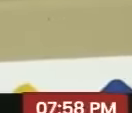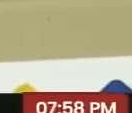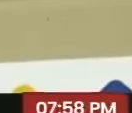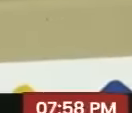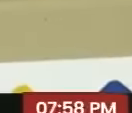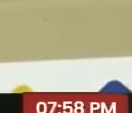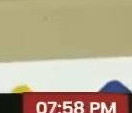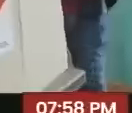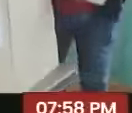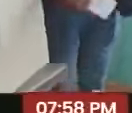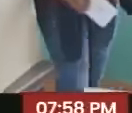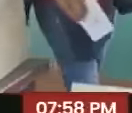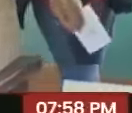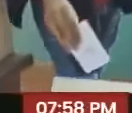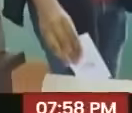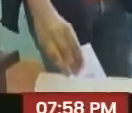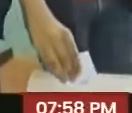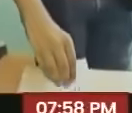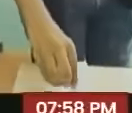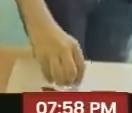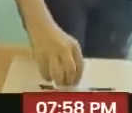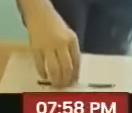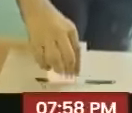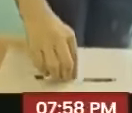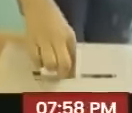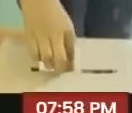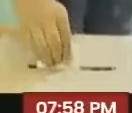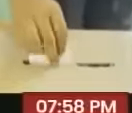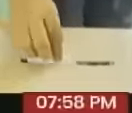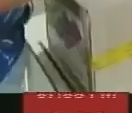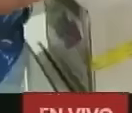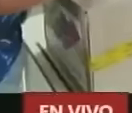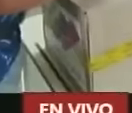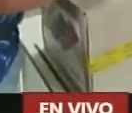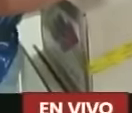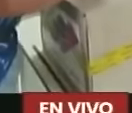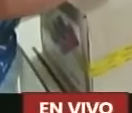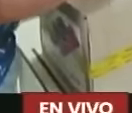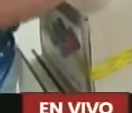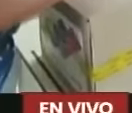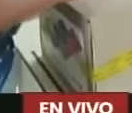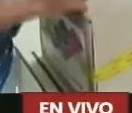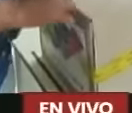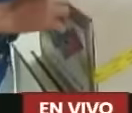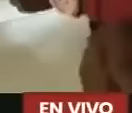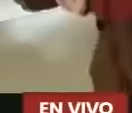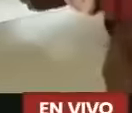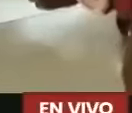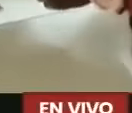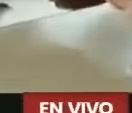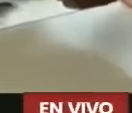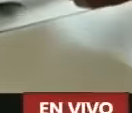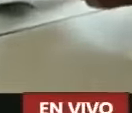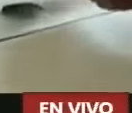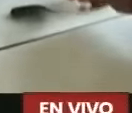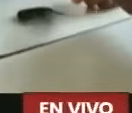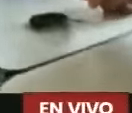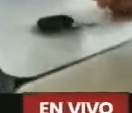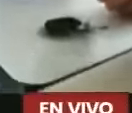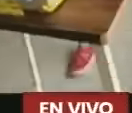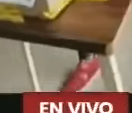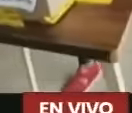Me siento muy contento Por estar participando En la consulta popular En el cual Pues nosotros Acá en la comunidad Estamos